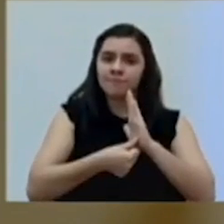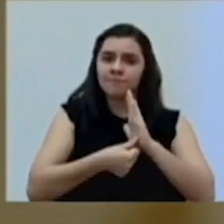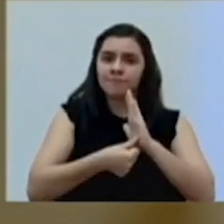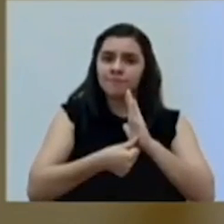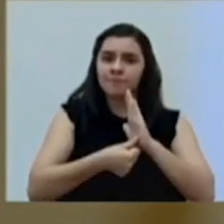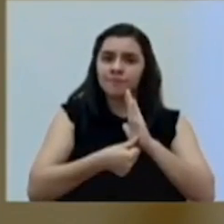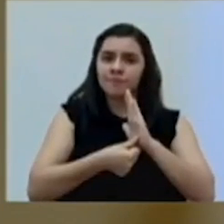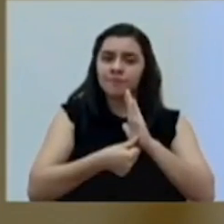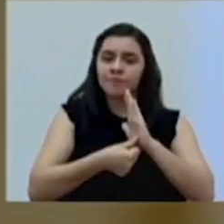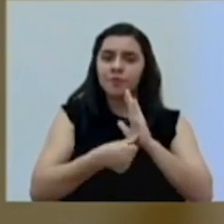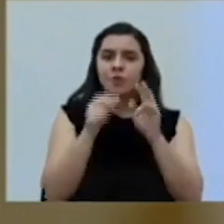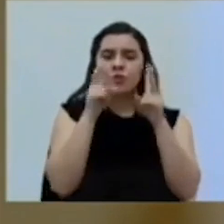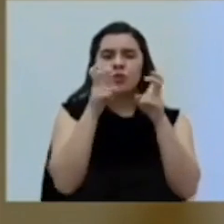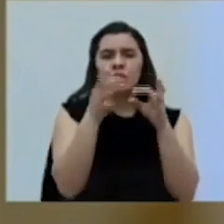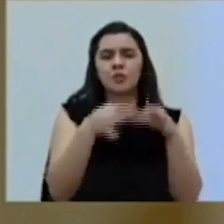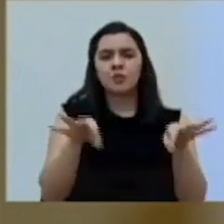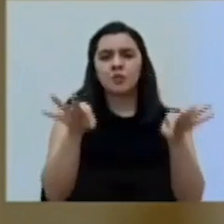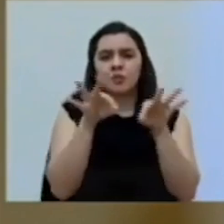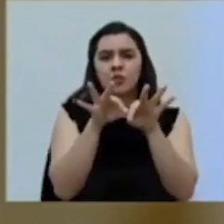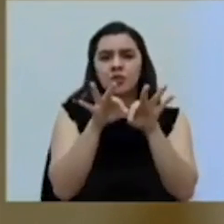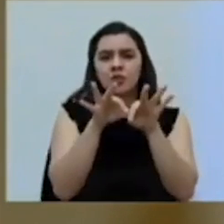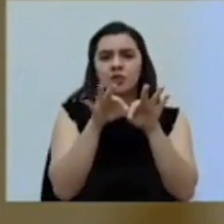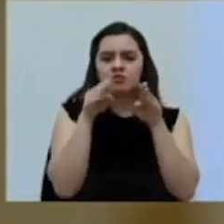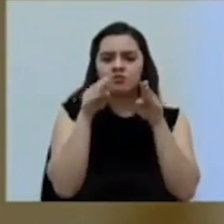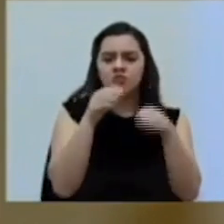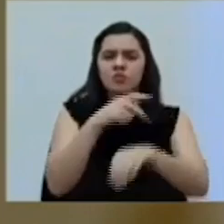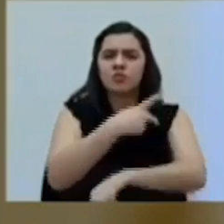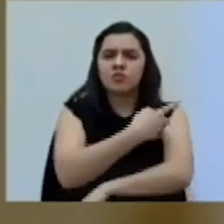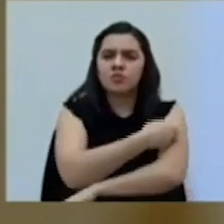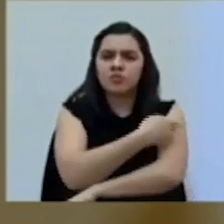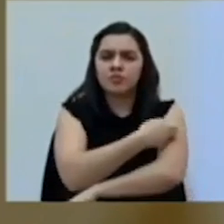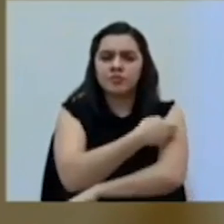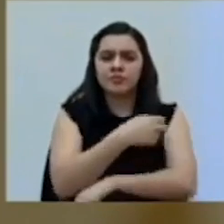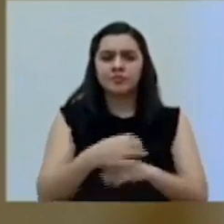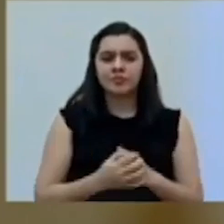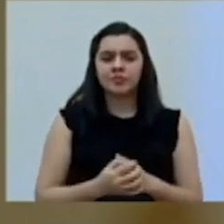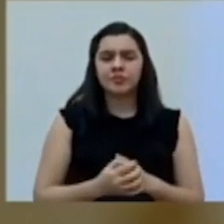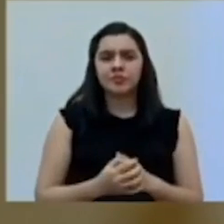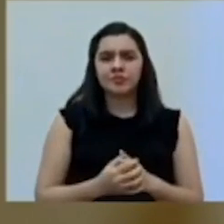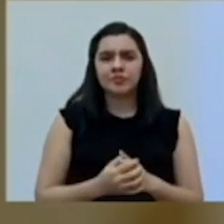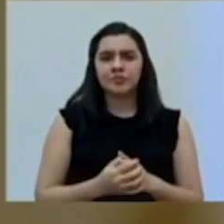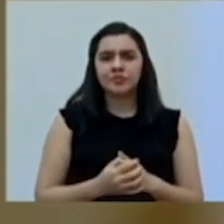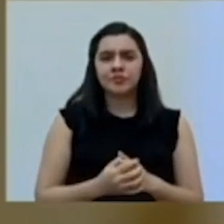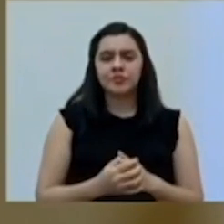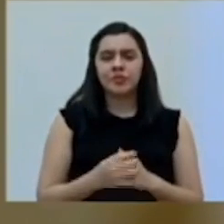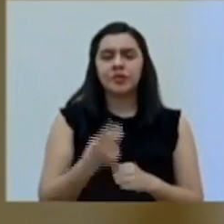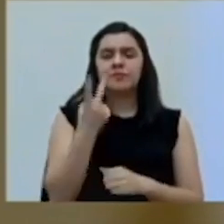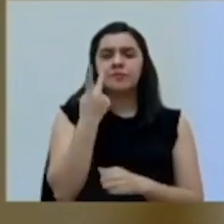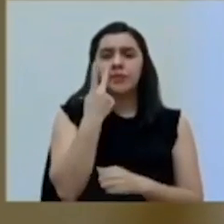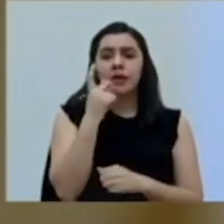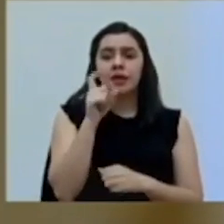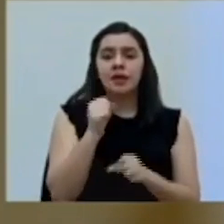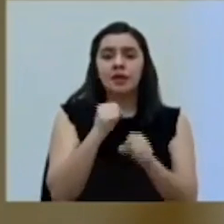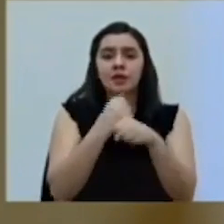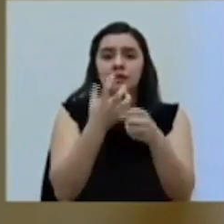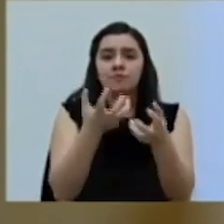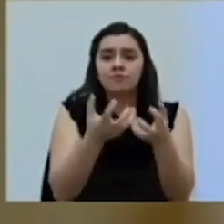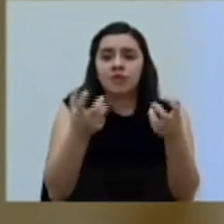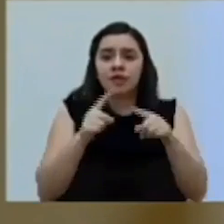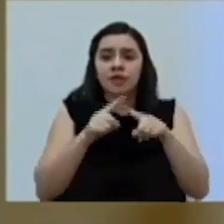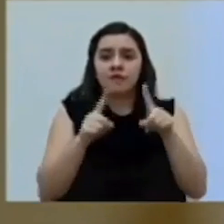asunto importante con respecto a esto de las vacunaciones. Y es que hay que hacer la diferencia entre un